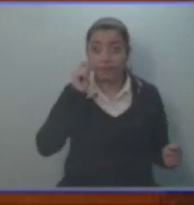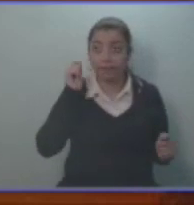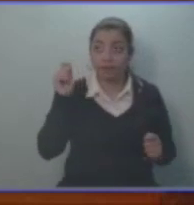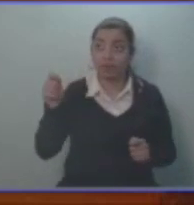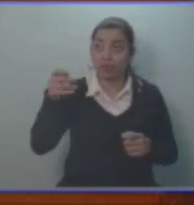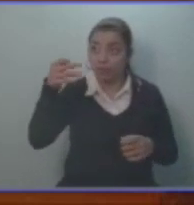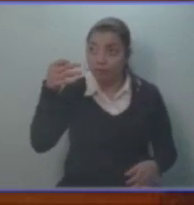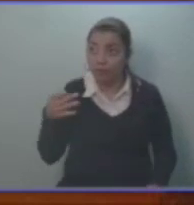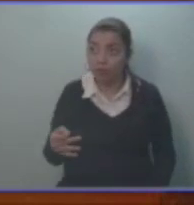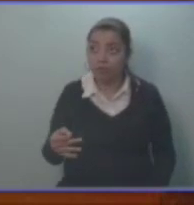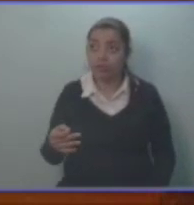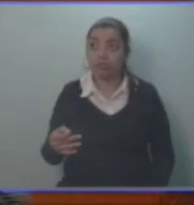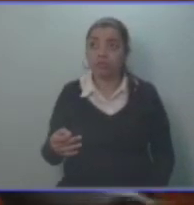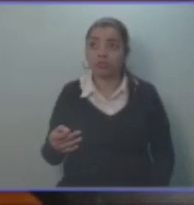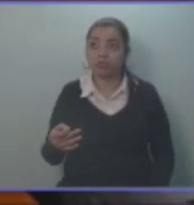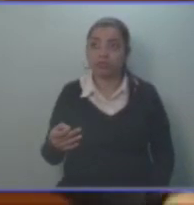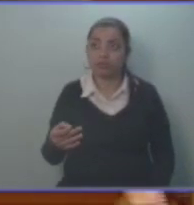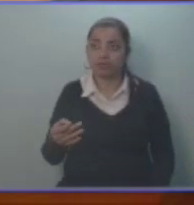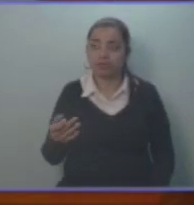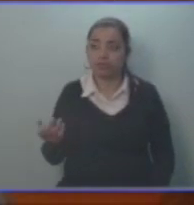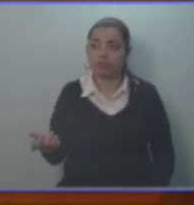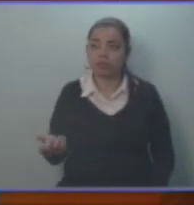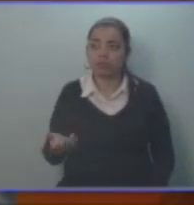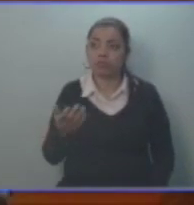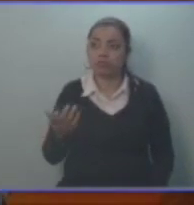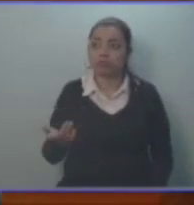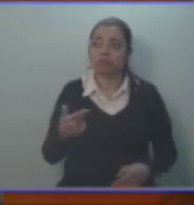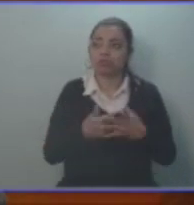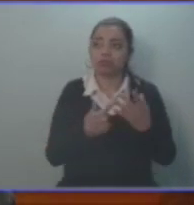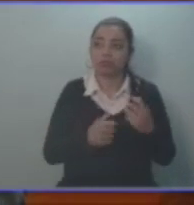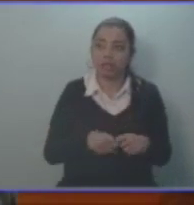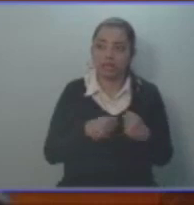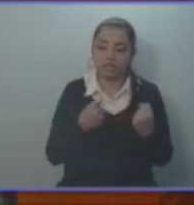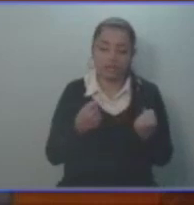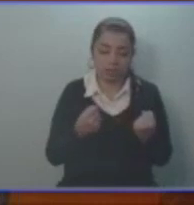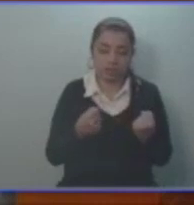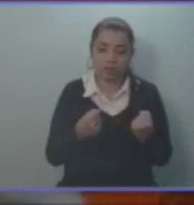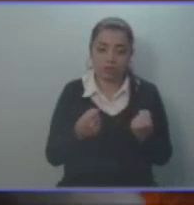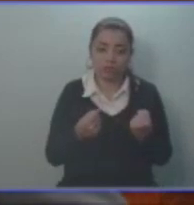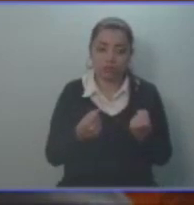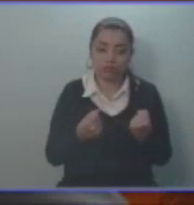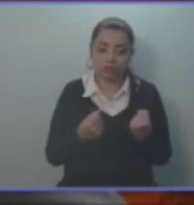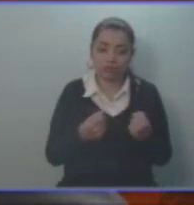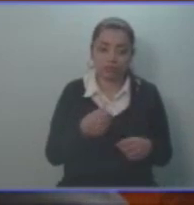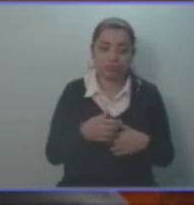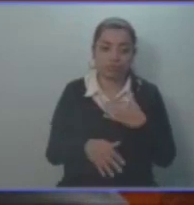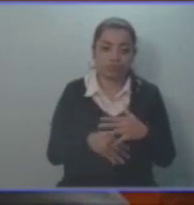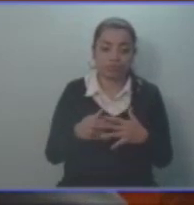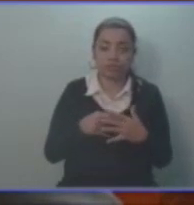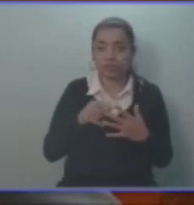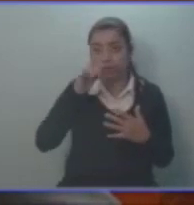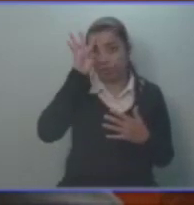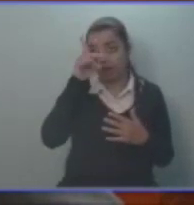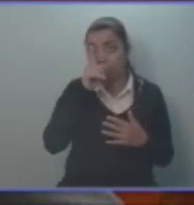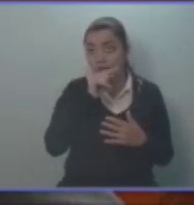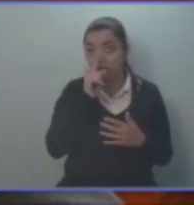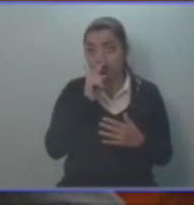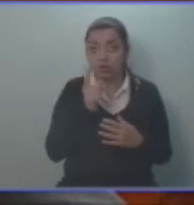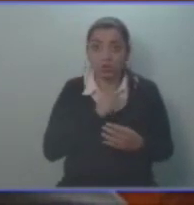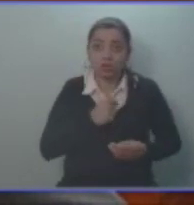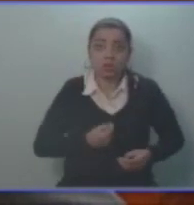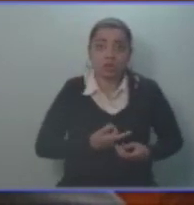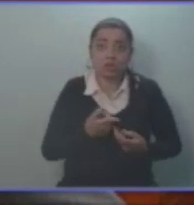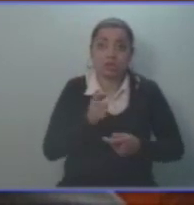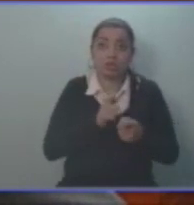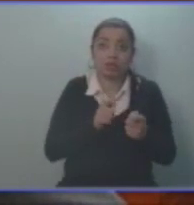por el delito de falsedad ideológica. Y no lo estoy atribuyendo a nadie en